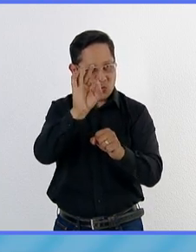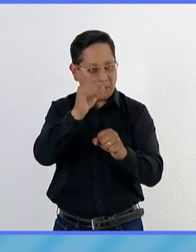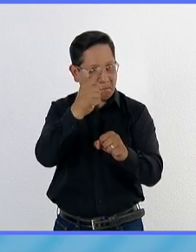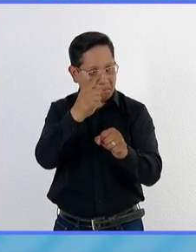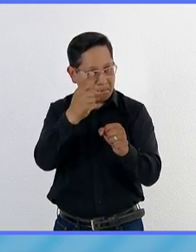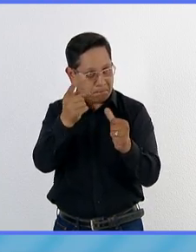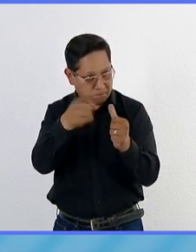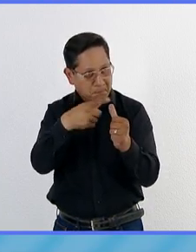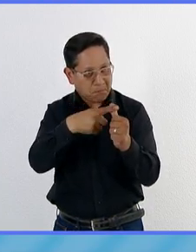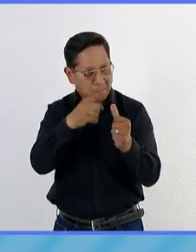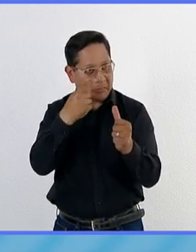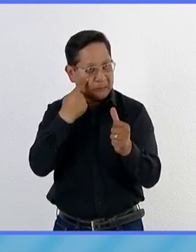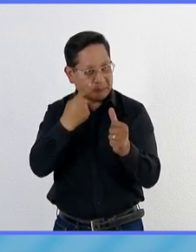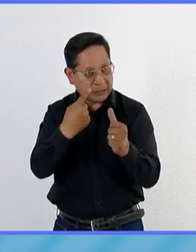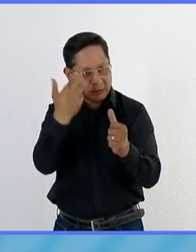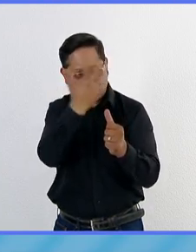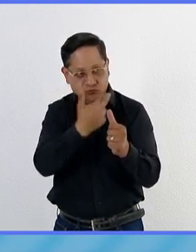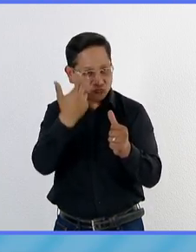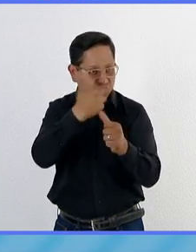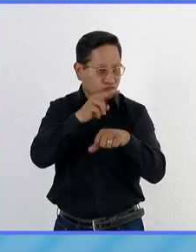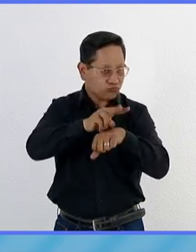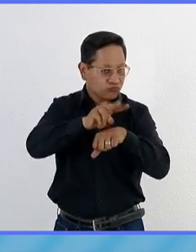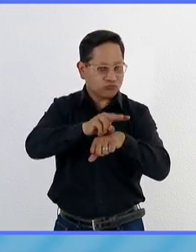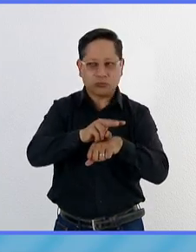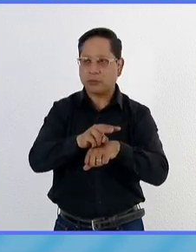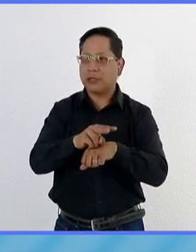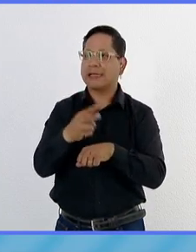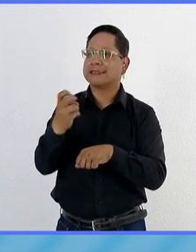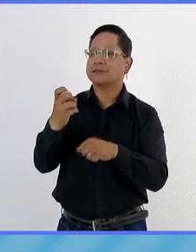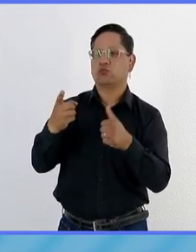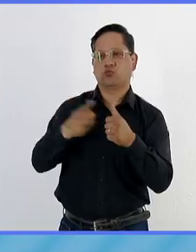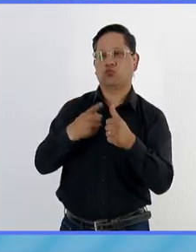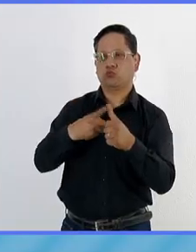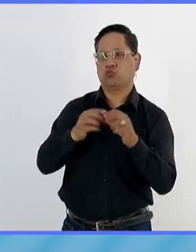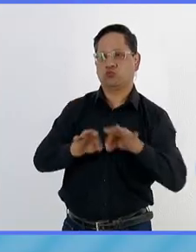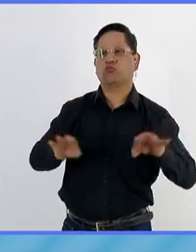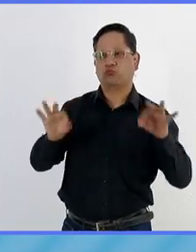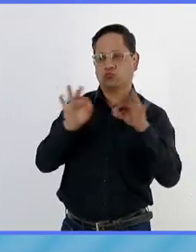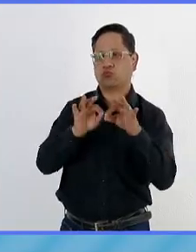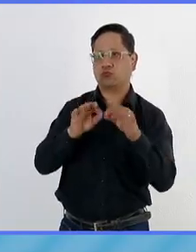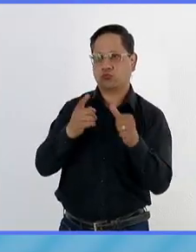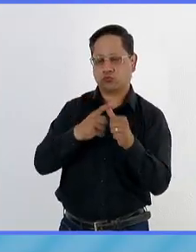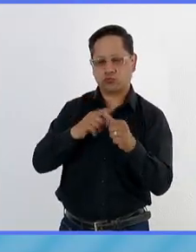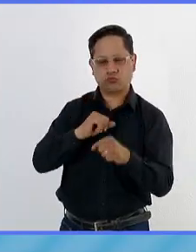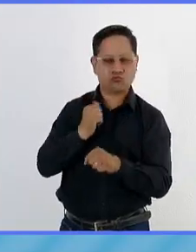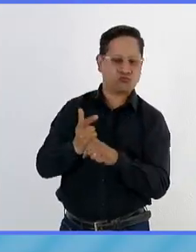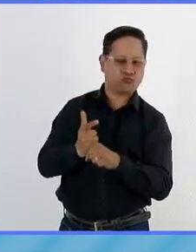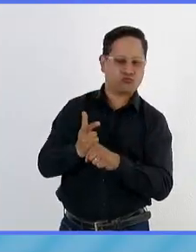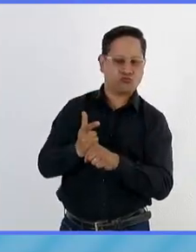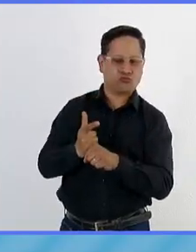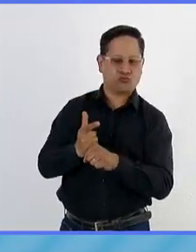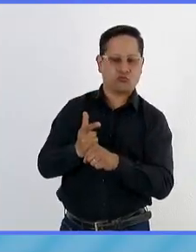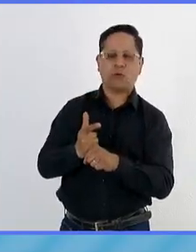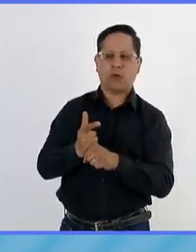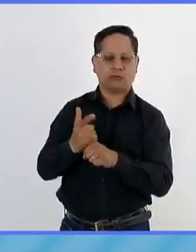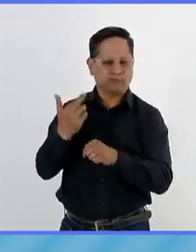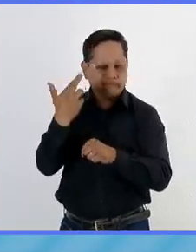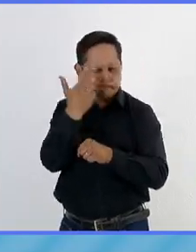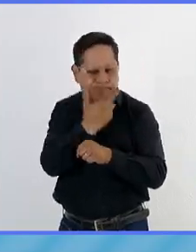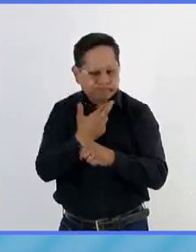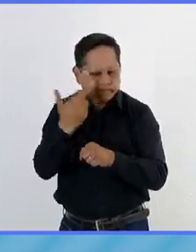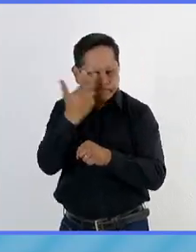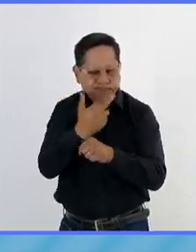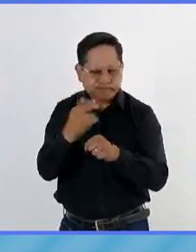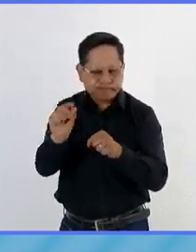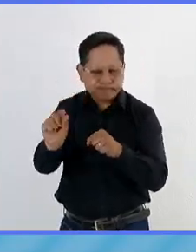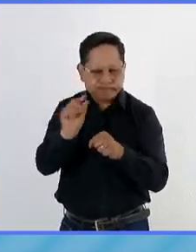paso, la detección, la observación, el monitoreo. Ese es el punto número uno. Lo que es, primero detectas, se hace el análisis